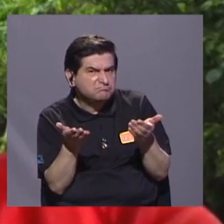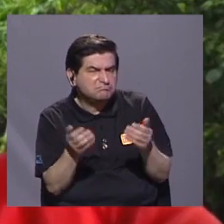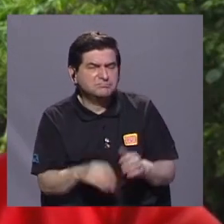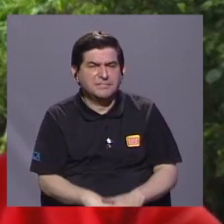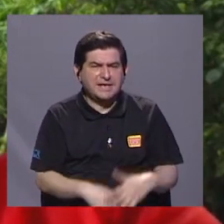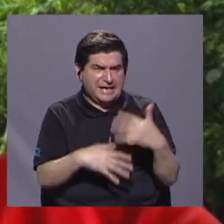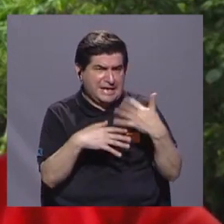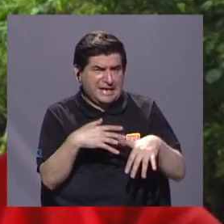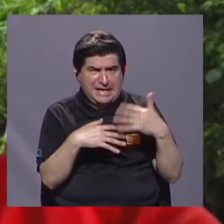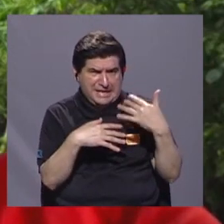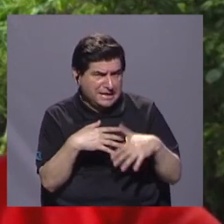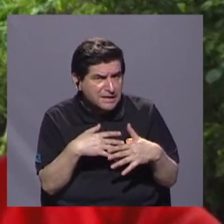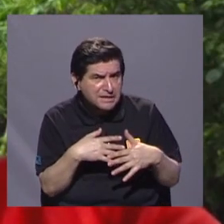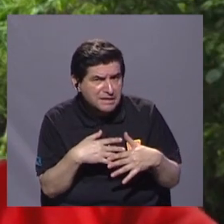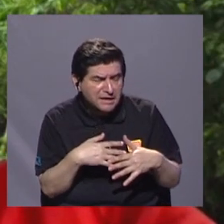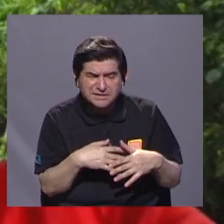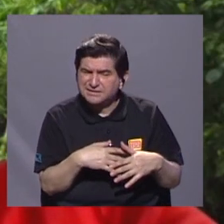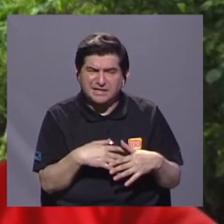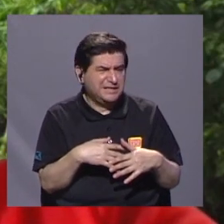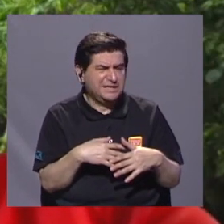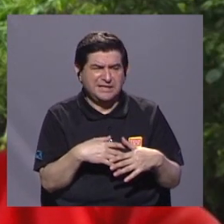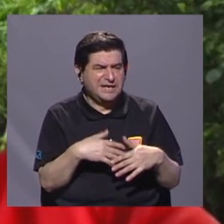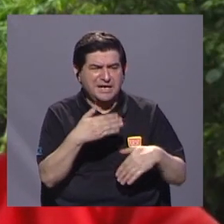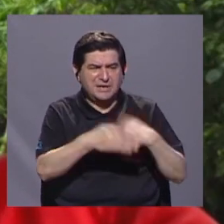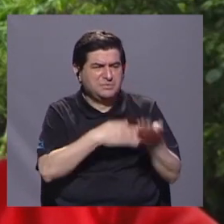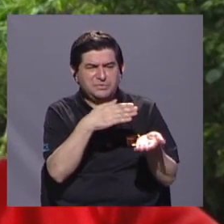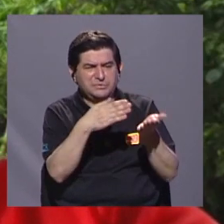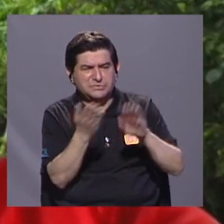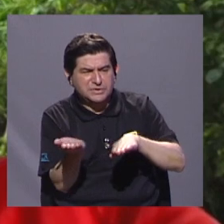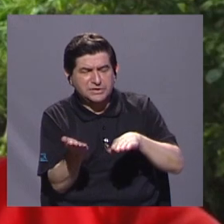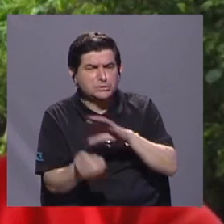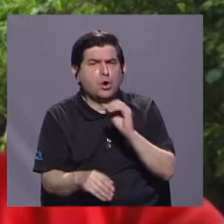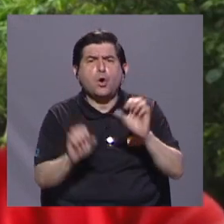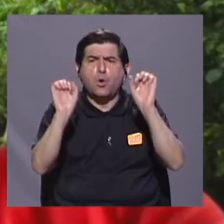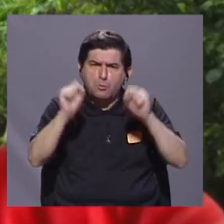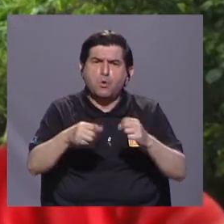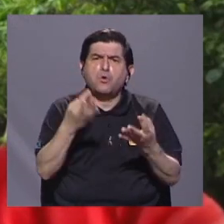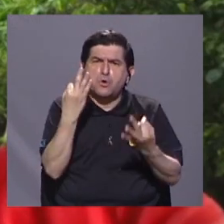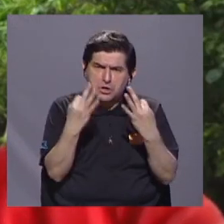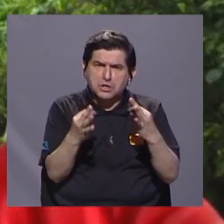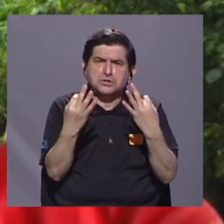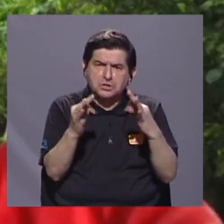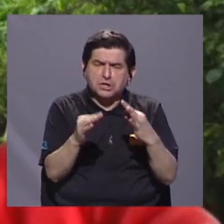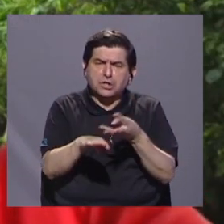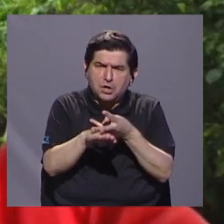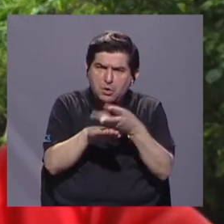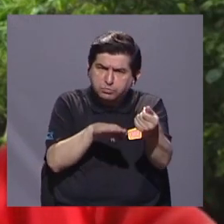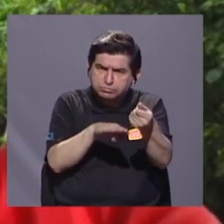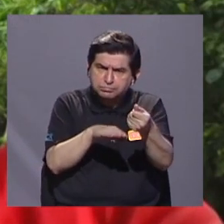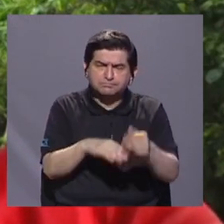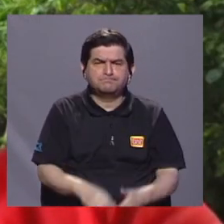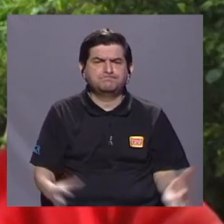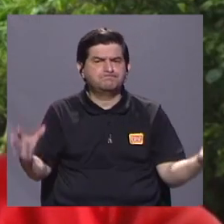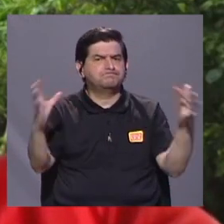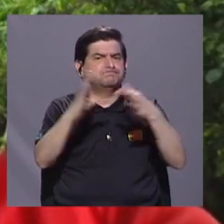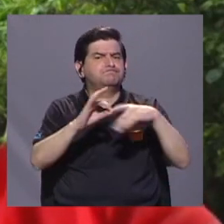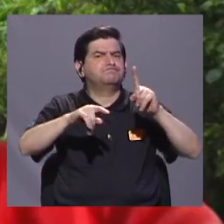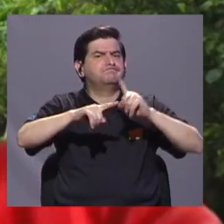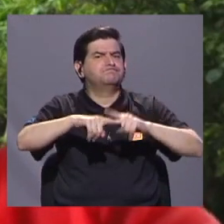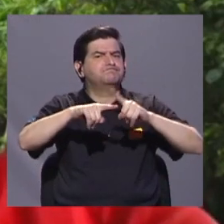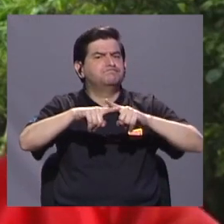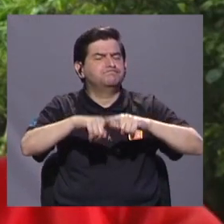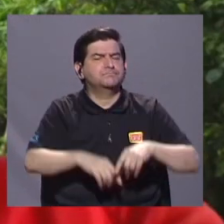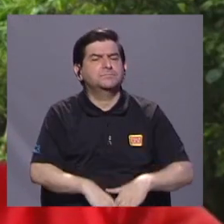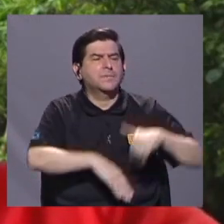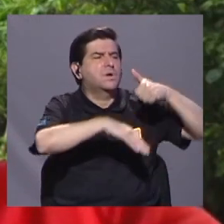las heridas definitivamente son mortales o si las heridas son tratables. Entonces, se coordina, dependiendo de su estado,